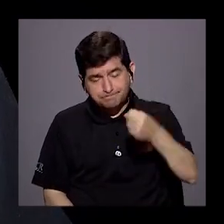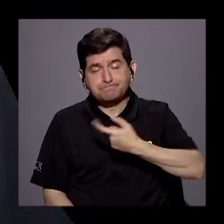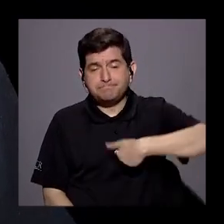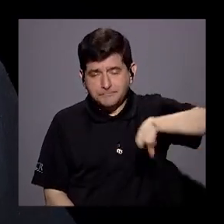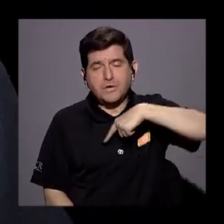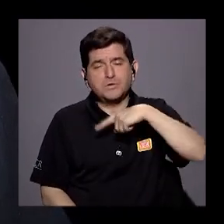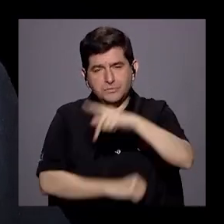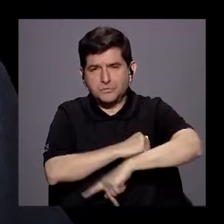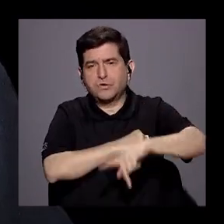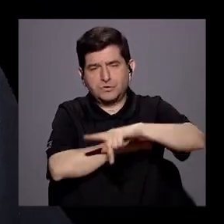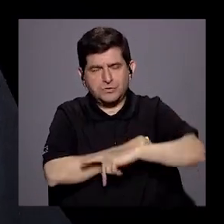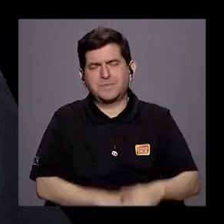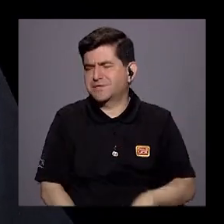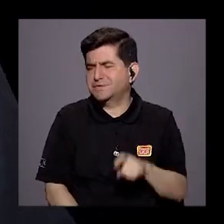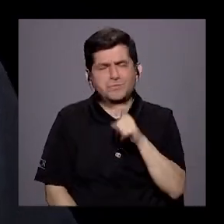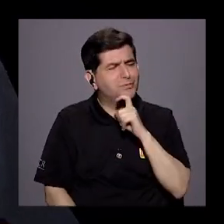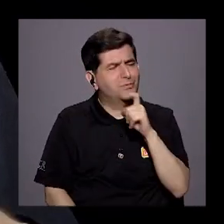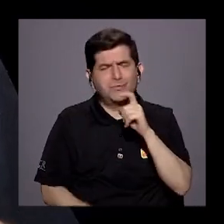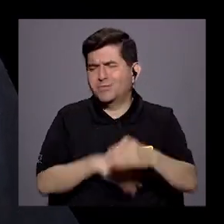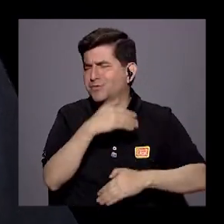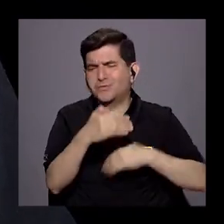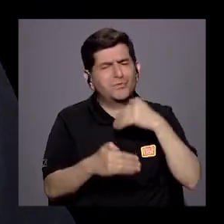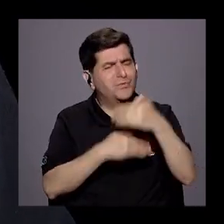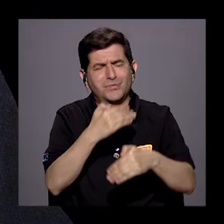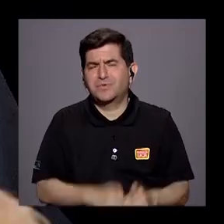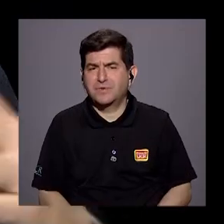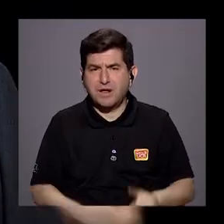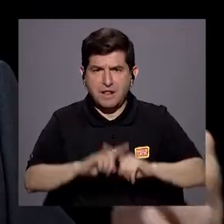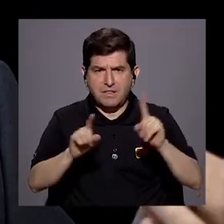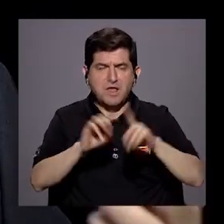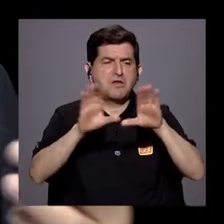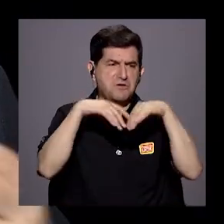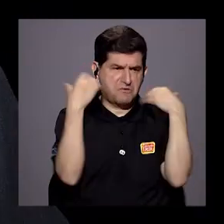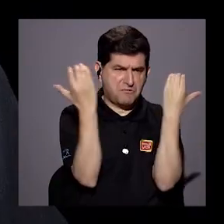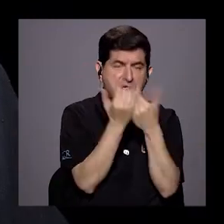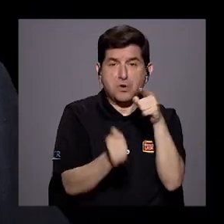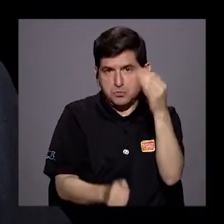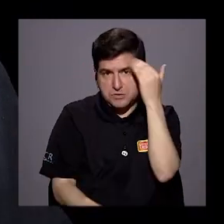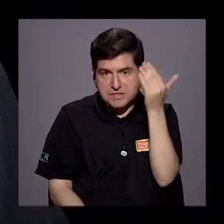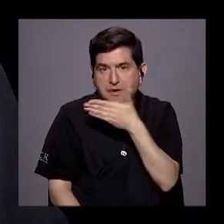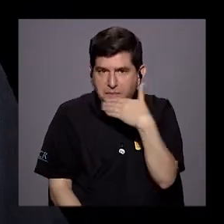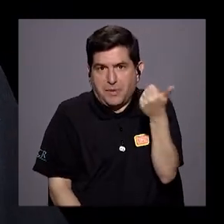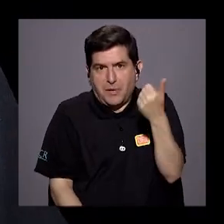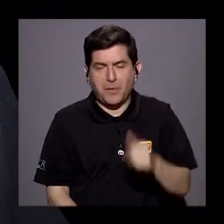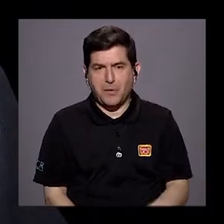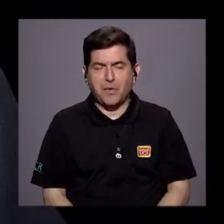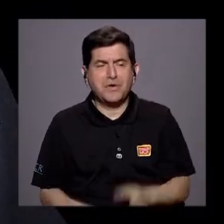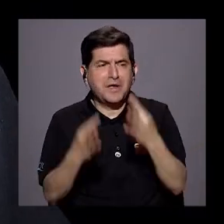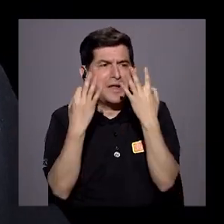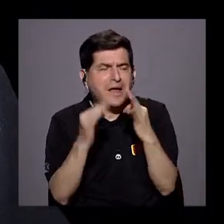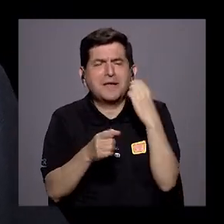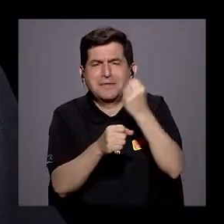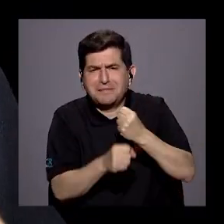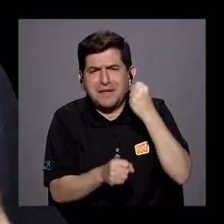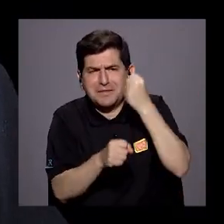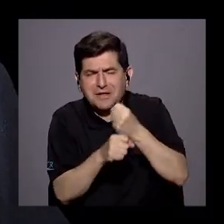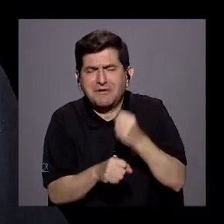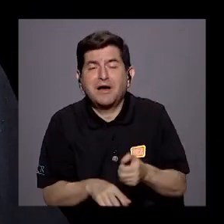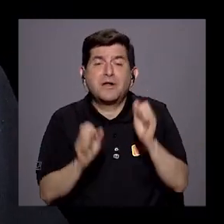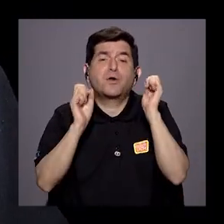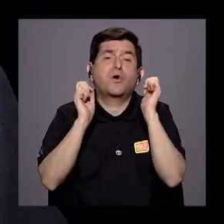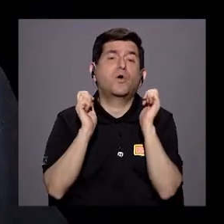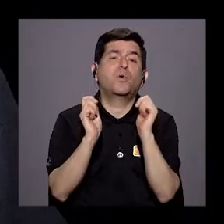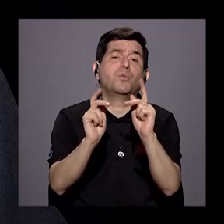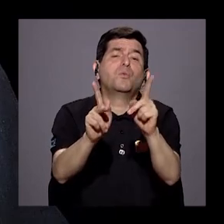vuelto un país muy, muy difícil. Ha habido varias comisiones, ustedes saben mejor que yo, que han estado tratando de trabajar en la posibilidad